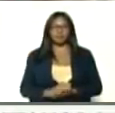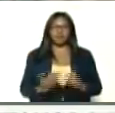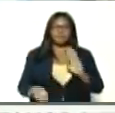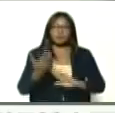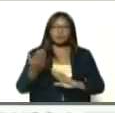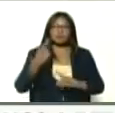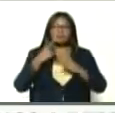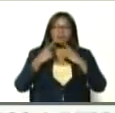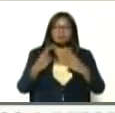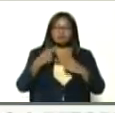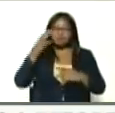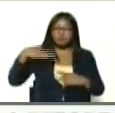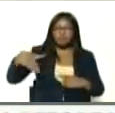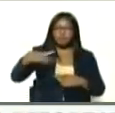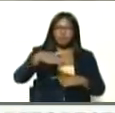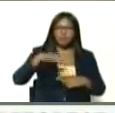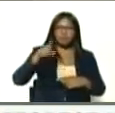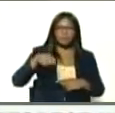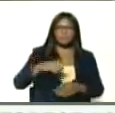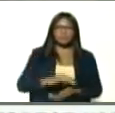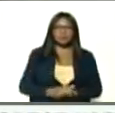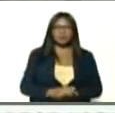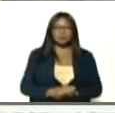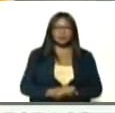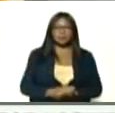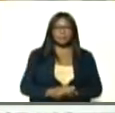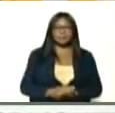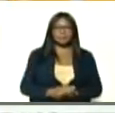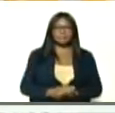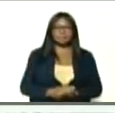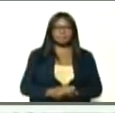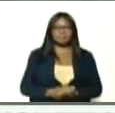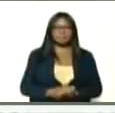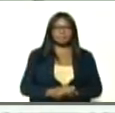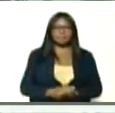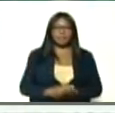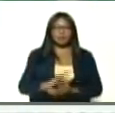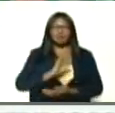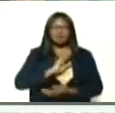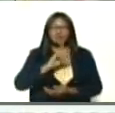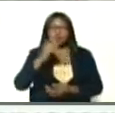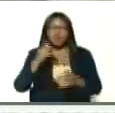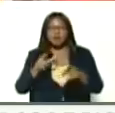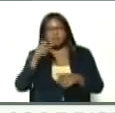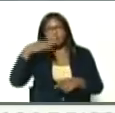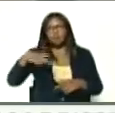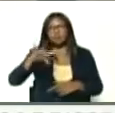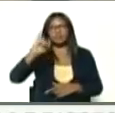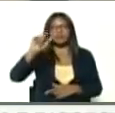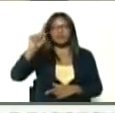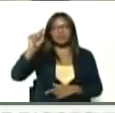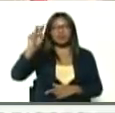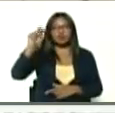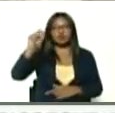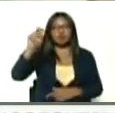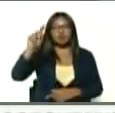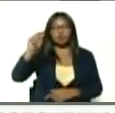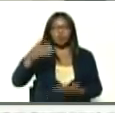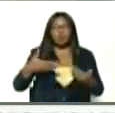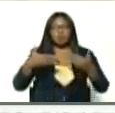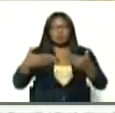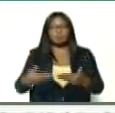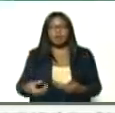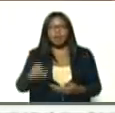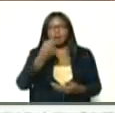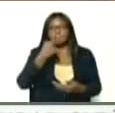beneficio, para el pueblo, de este, del, de Inotú, porque, bueno, le ofrece, el